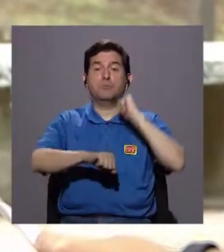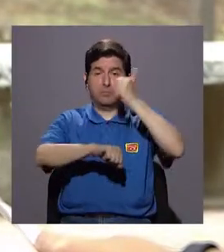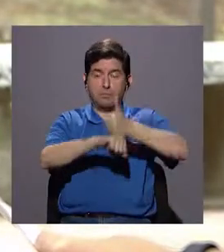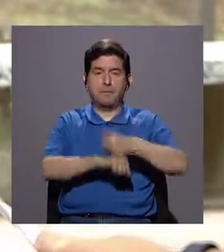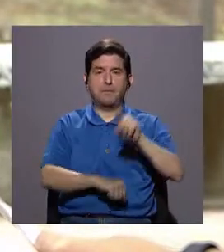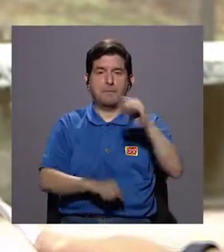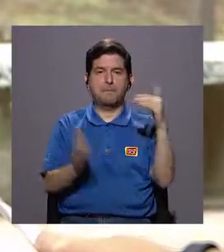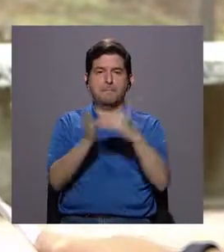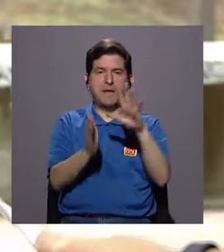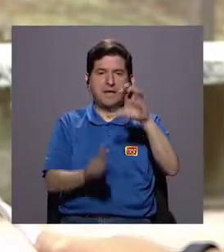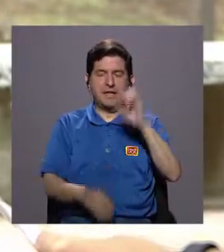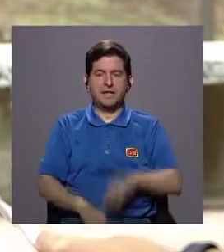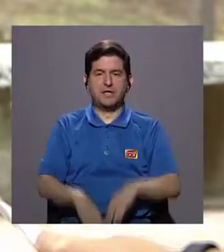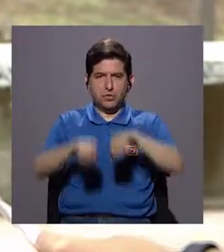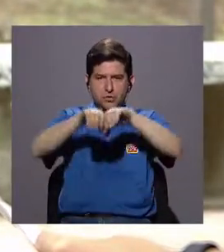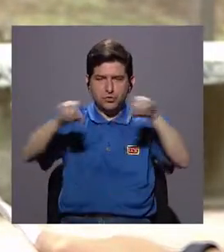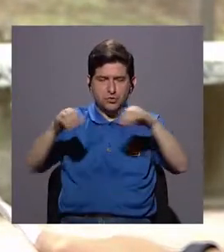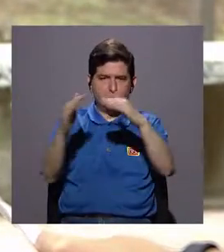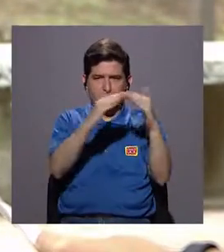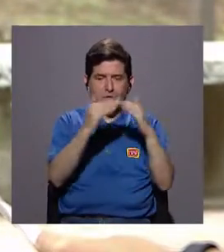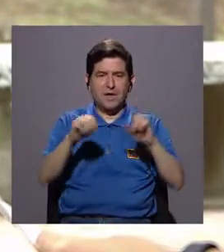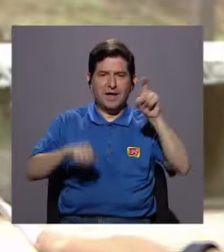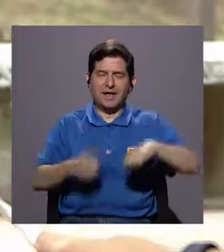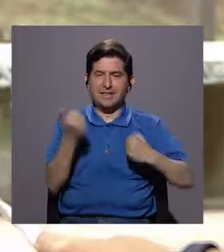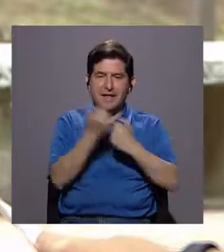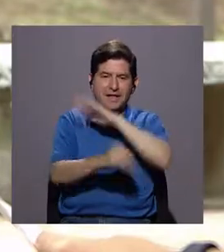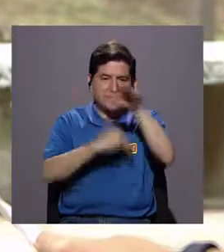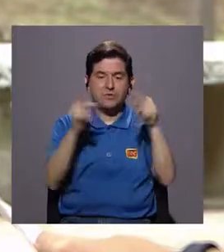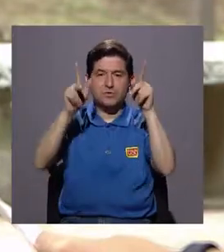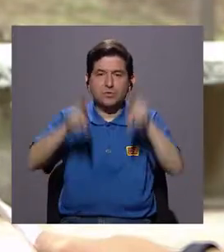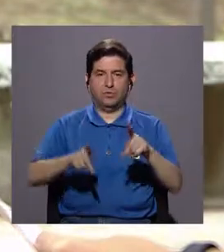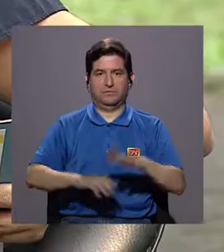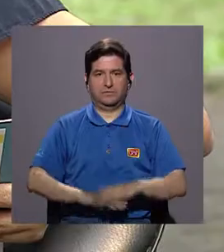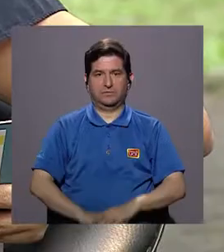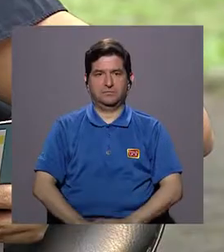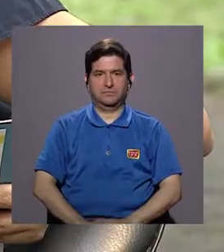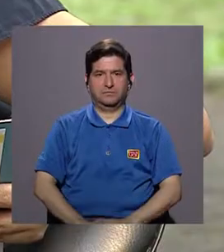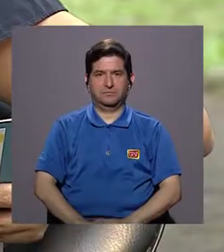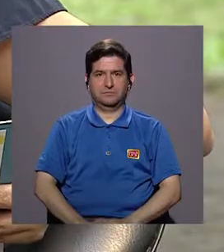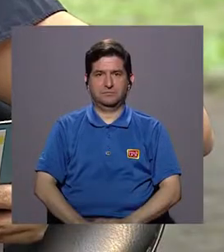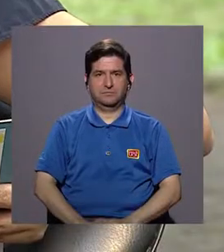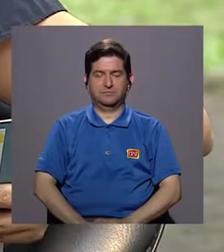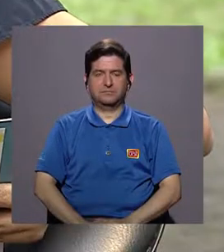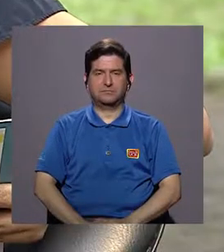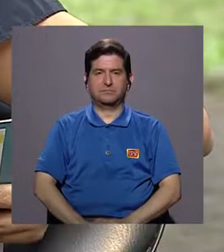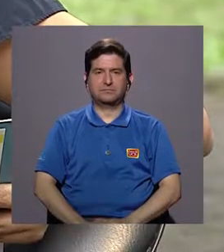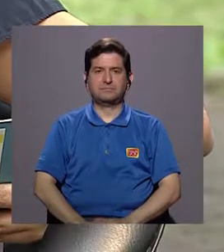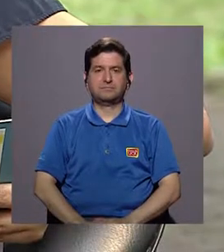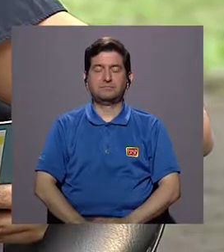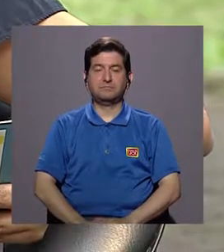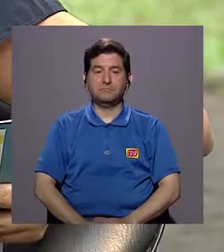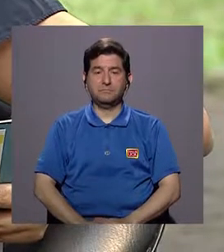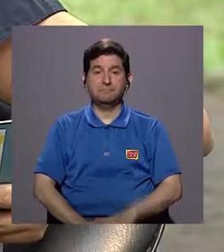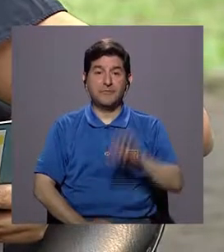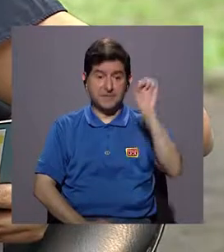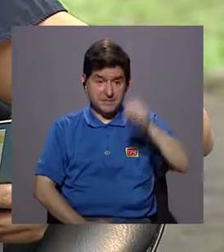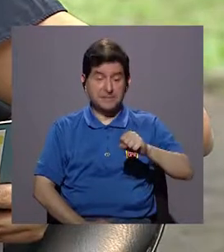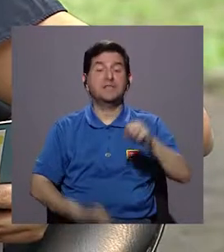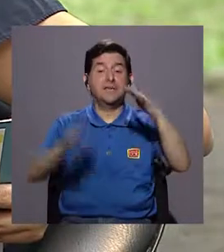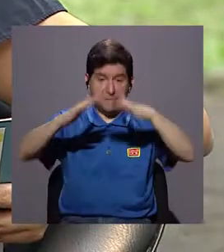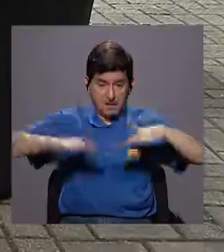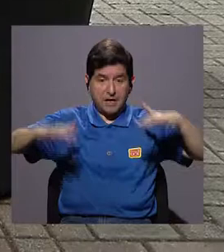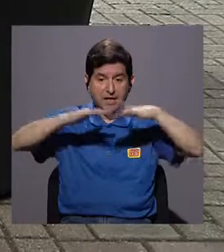Son 1.500 acueductos comunales que necesitan apoyo de todas y todas. Entonces, sí tenemos